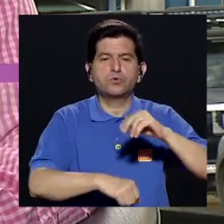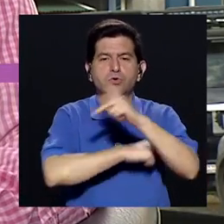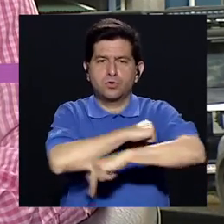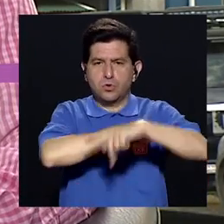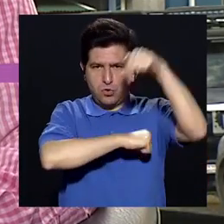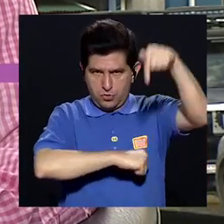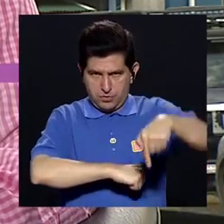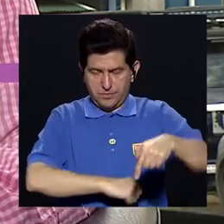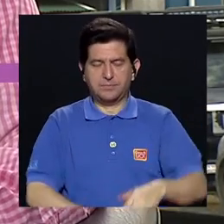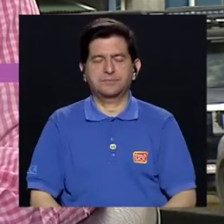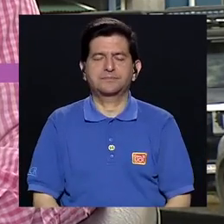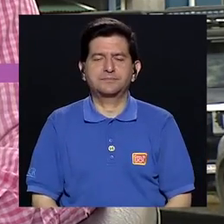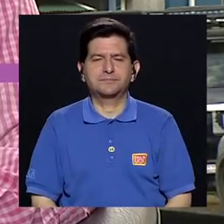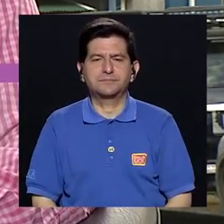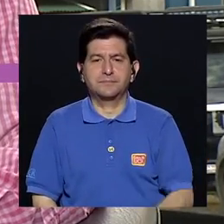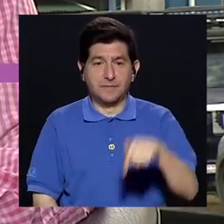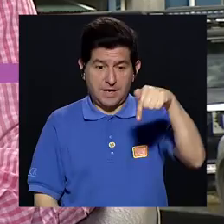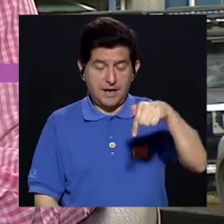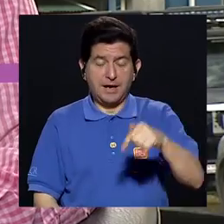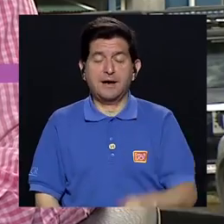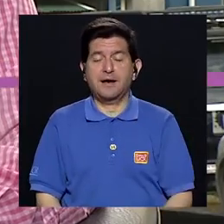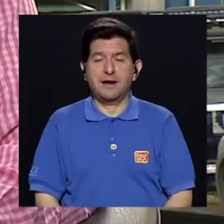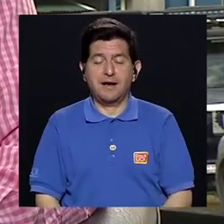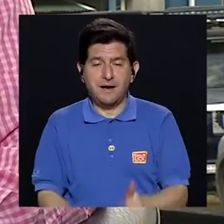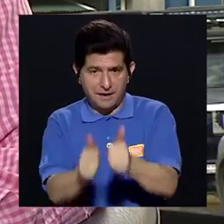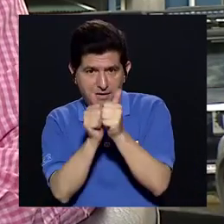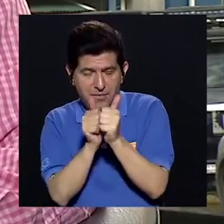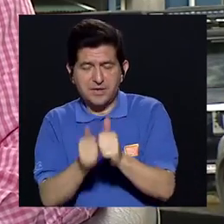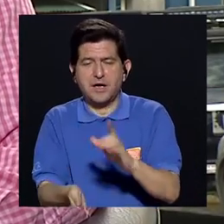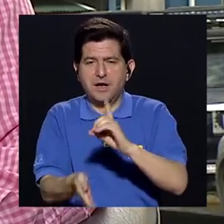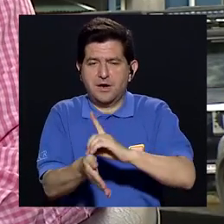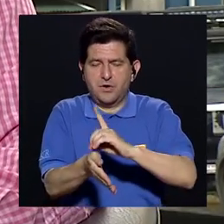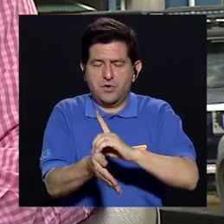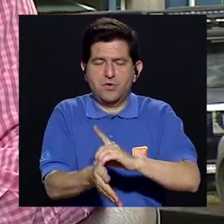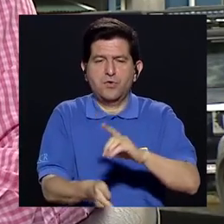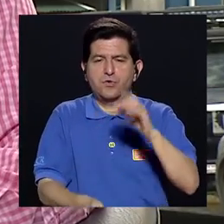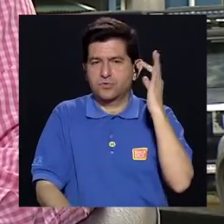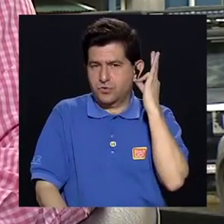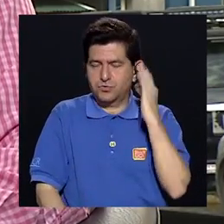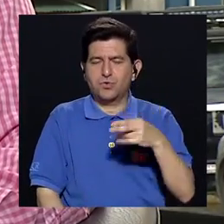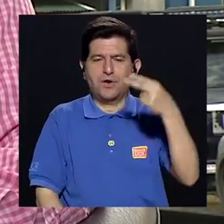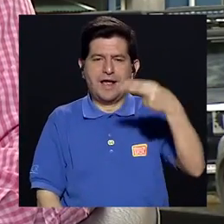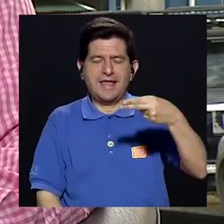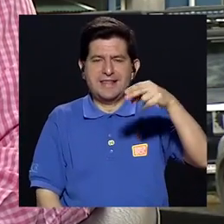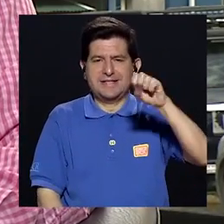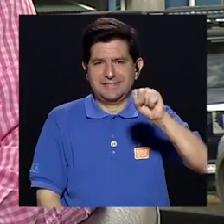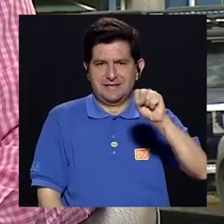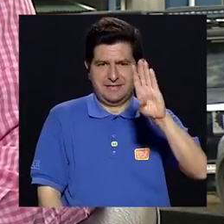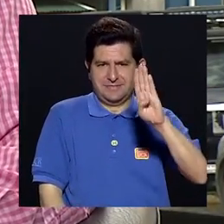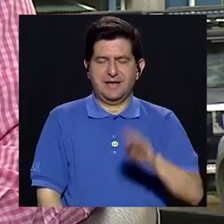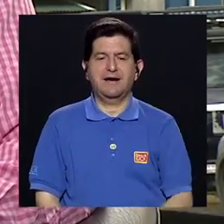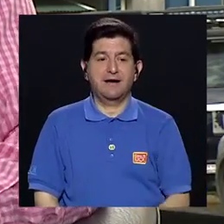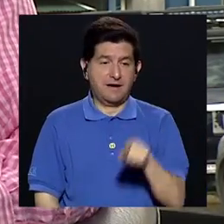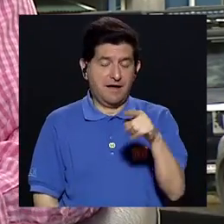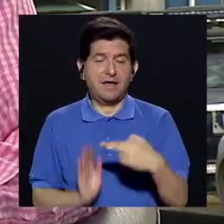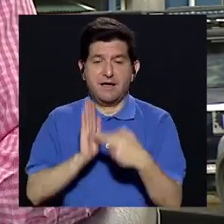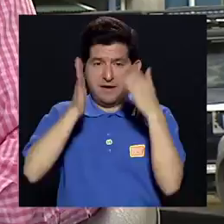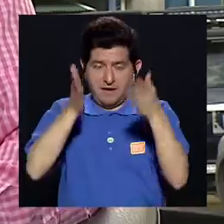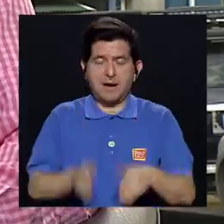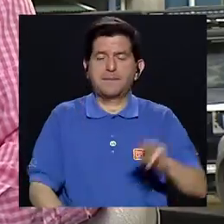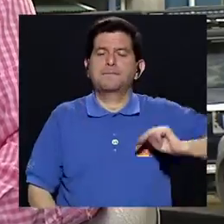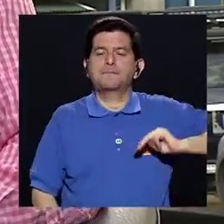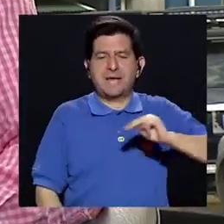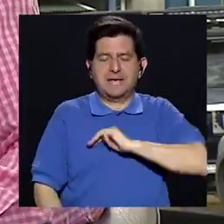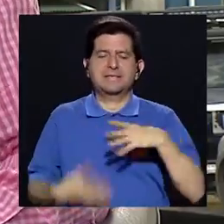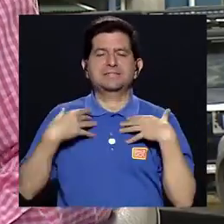Como a nivel de país Para lo cual Contamos con la valiosa Presencia de la doctora Gilda Salazar Quien es